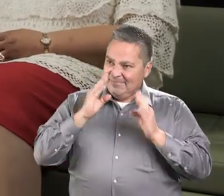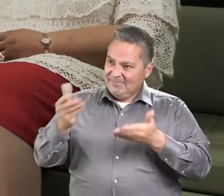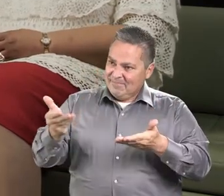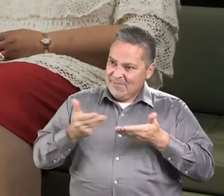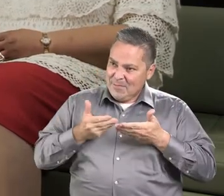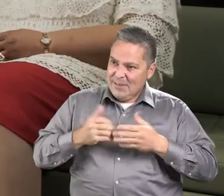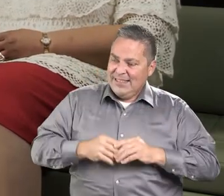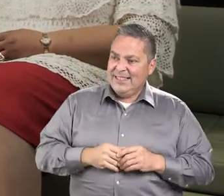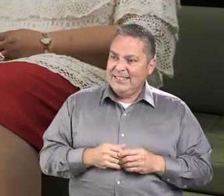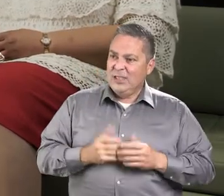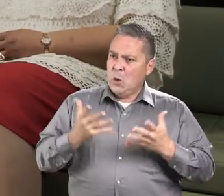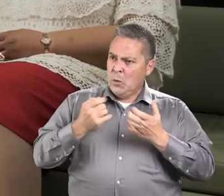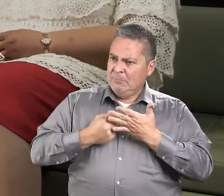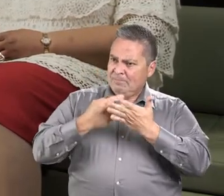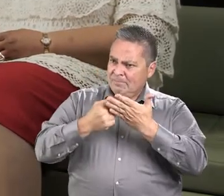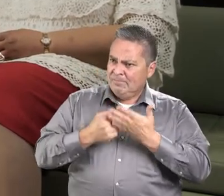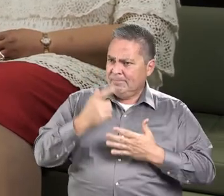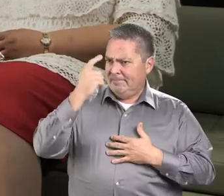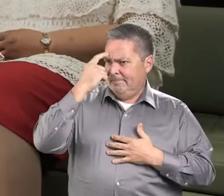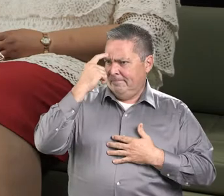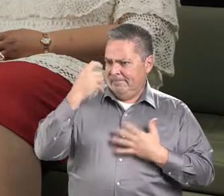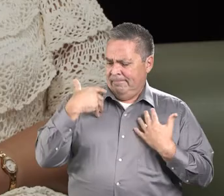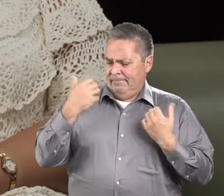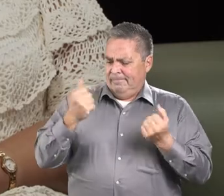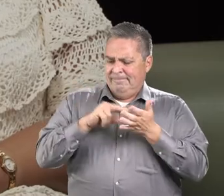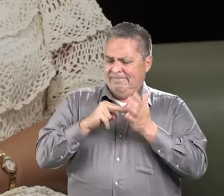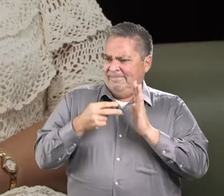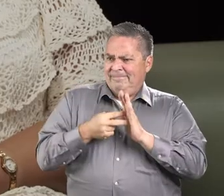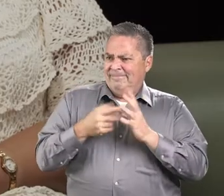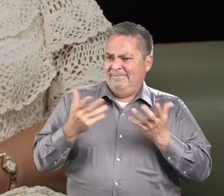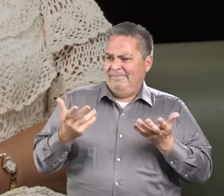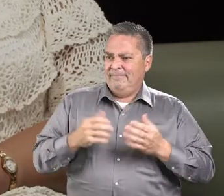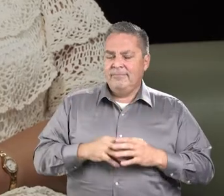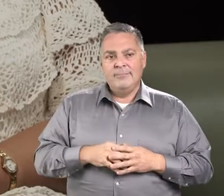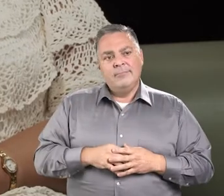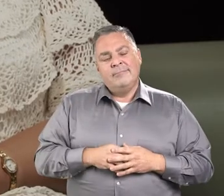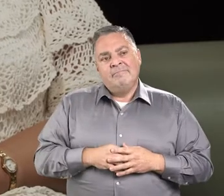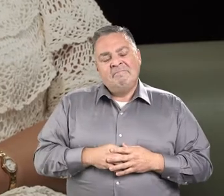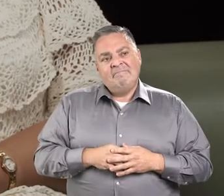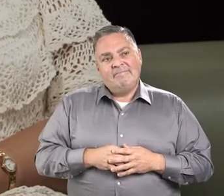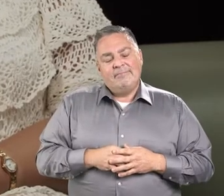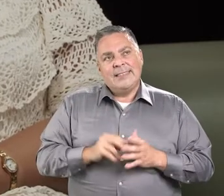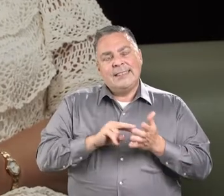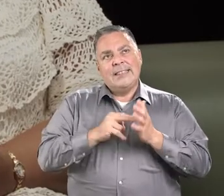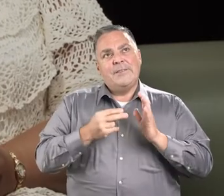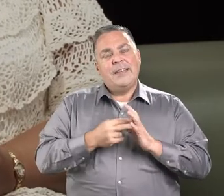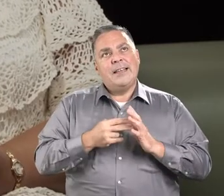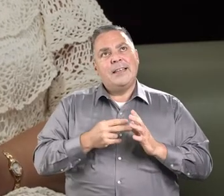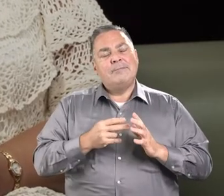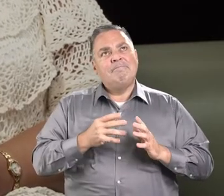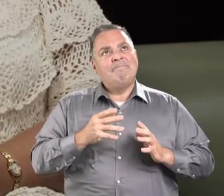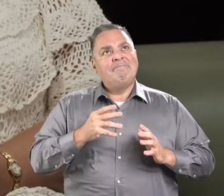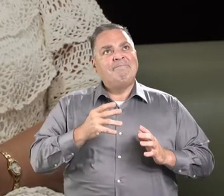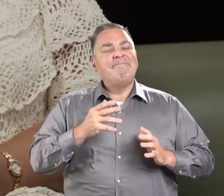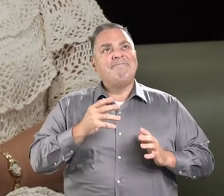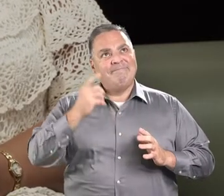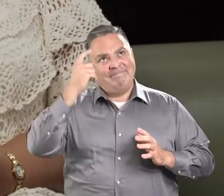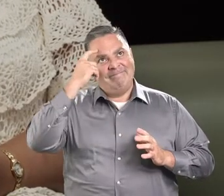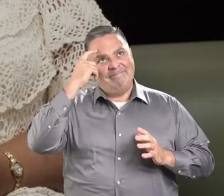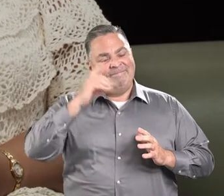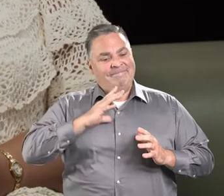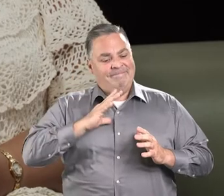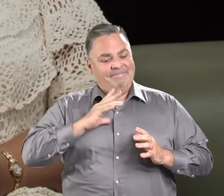hablar sobre qué es la salud mental. La salud mental es un estado de bienestar donde tenemos control